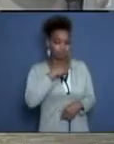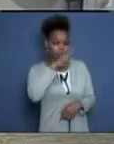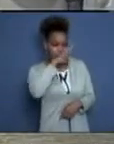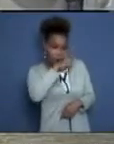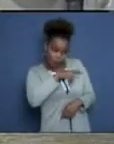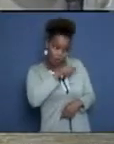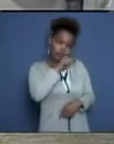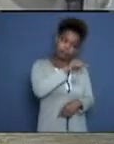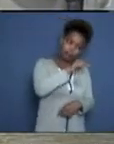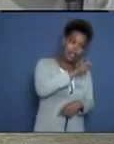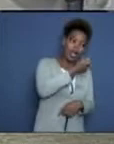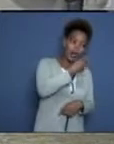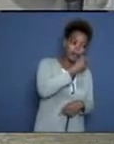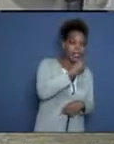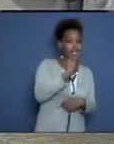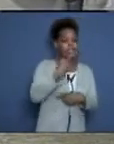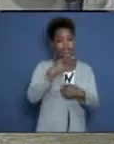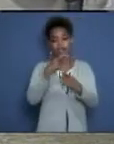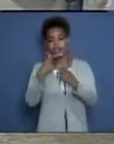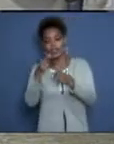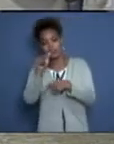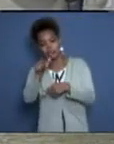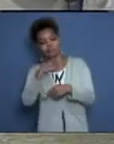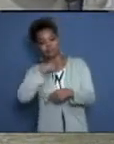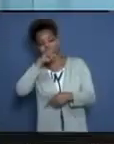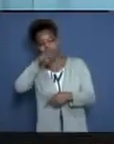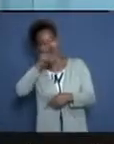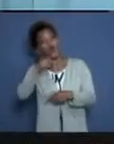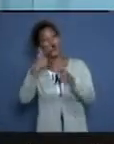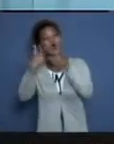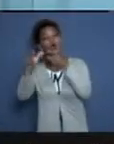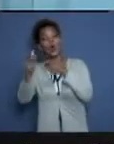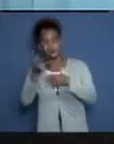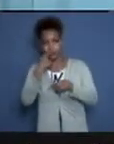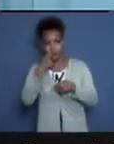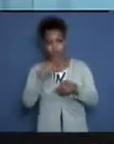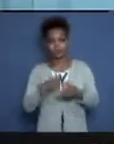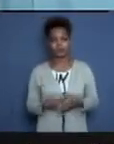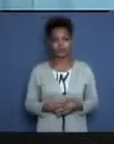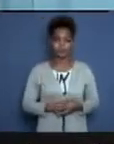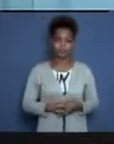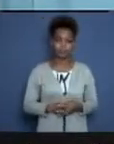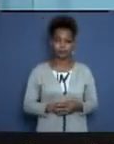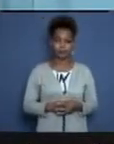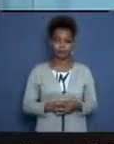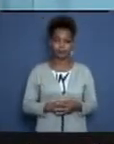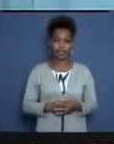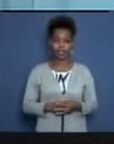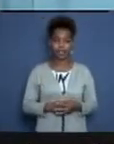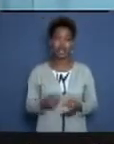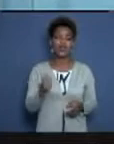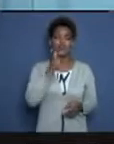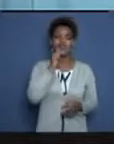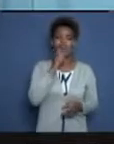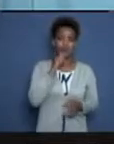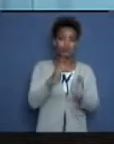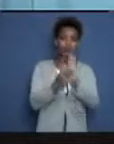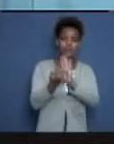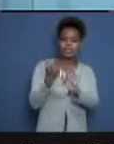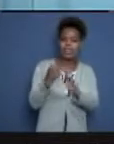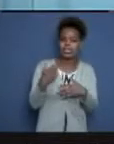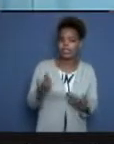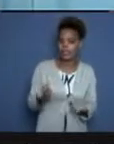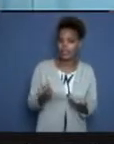un riesgo incrementado de desarrollar trombos. La medicina verde, que es otro de los aspectos. Hemos escuchado infusión de